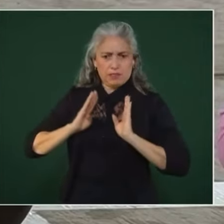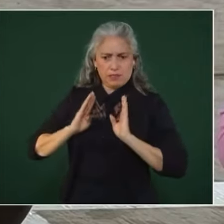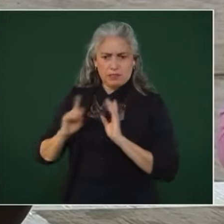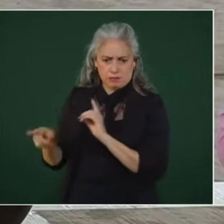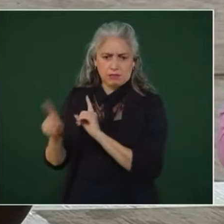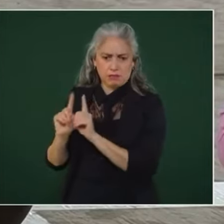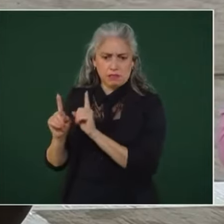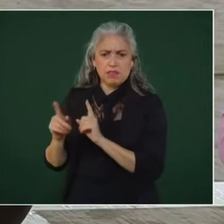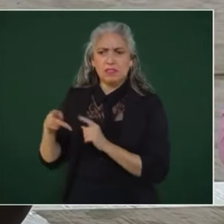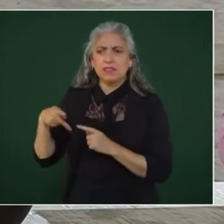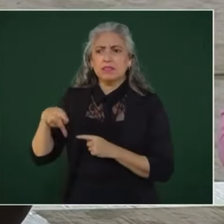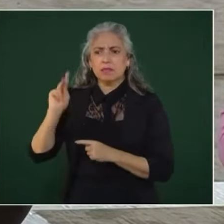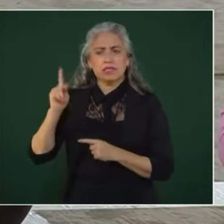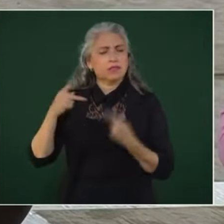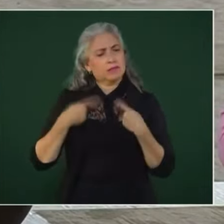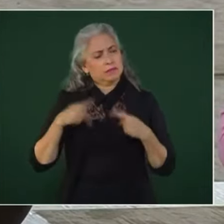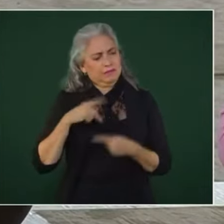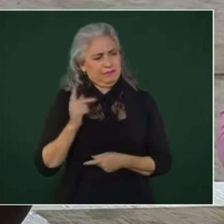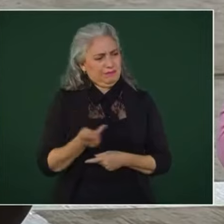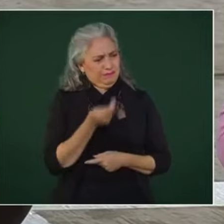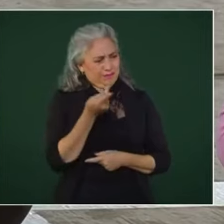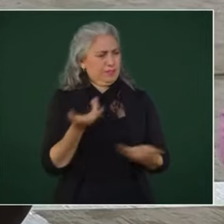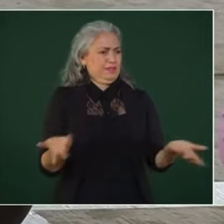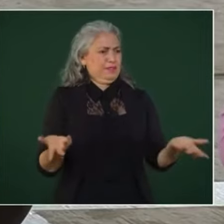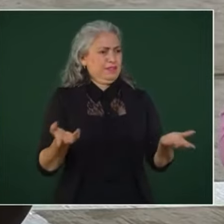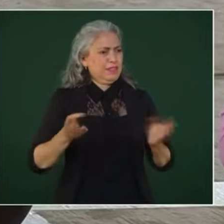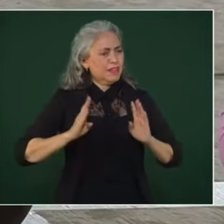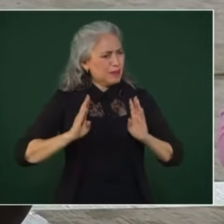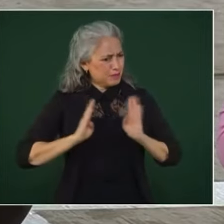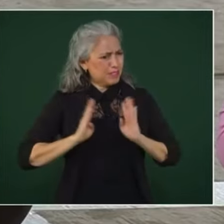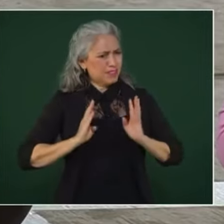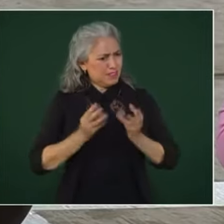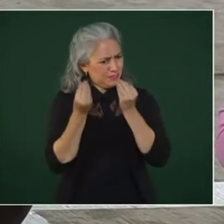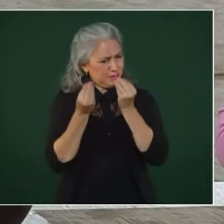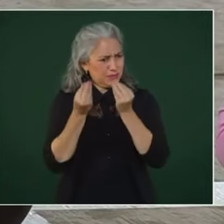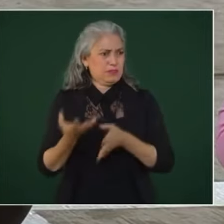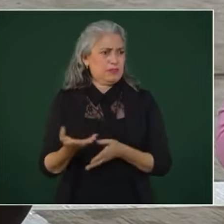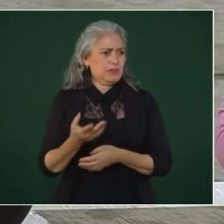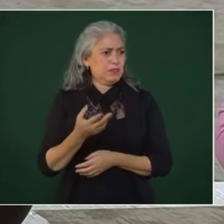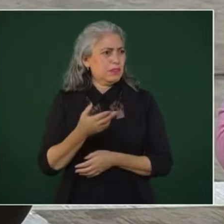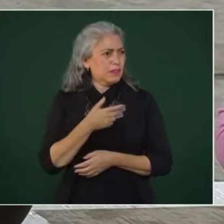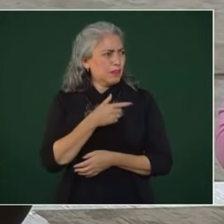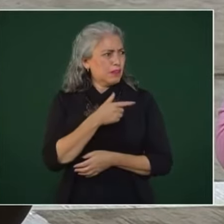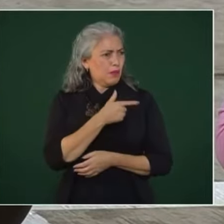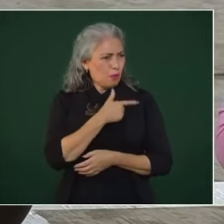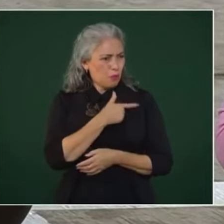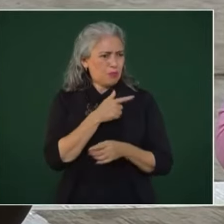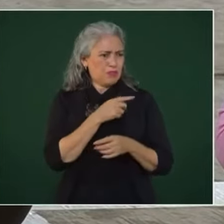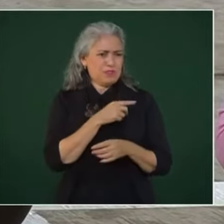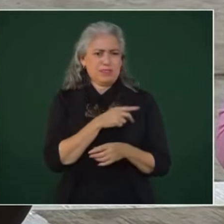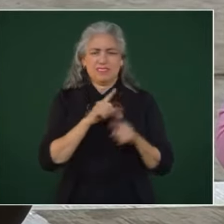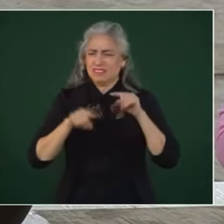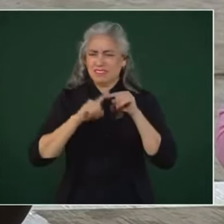gente se pregunta si tenemos tanto militar, incluyendo Guardia Nacional, en donde se ve que la Guardia está en la que se la conjolía de todos